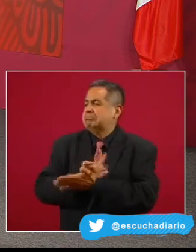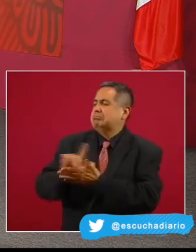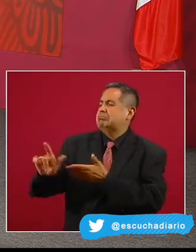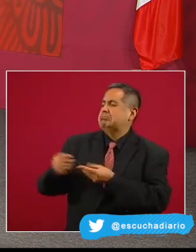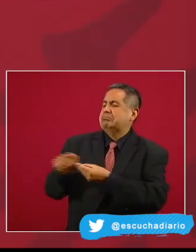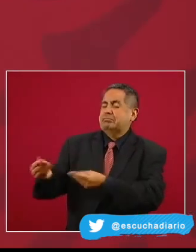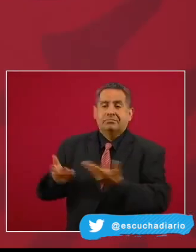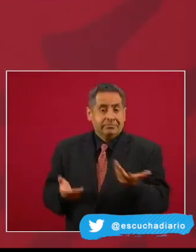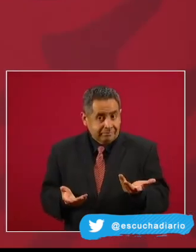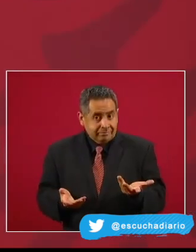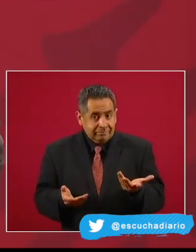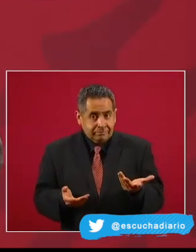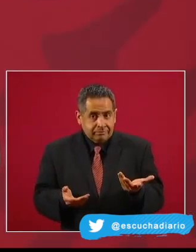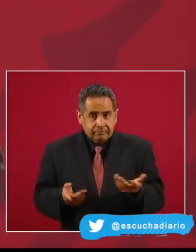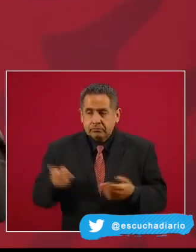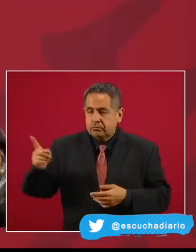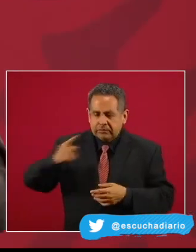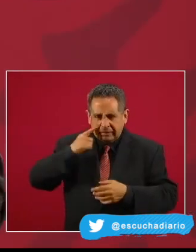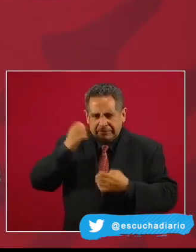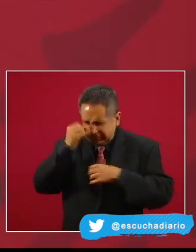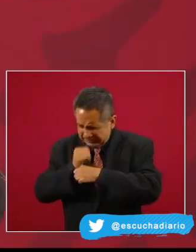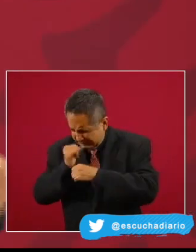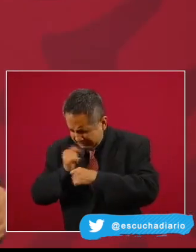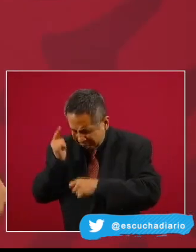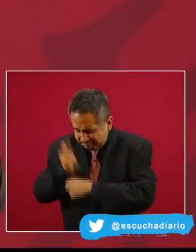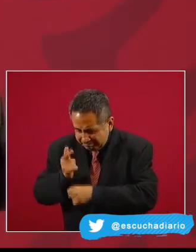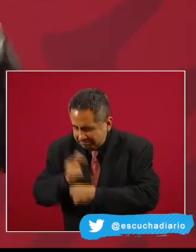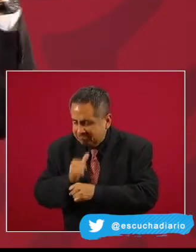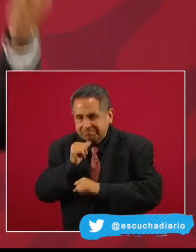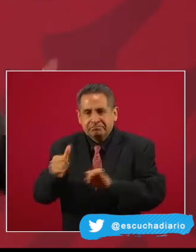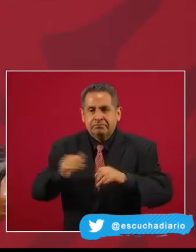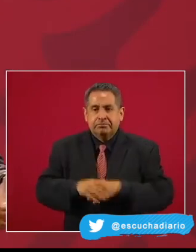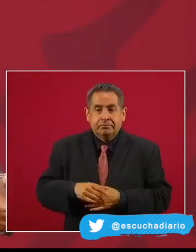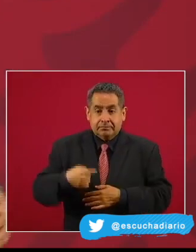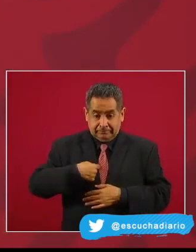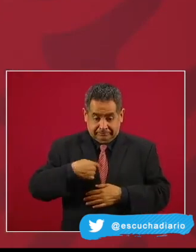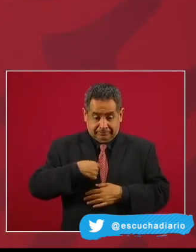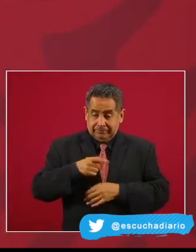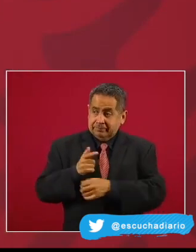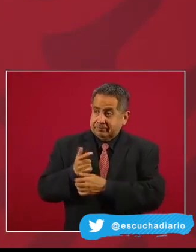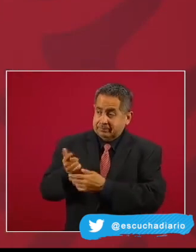Nunca encontraban nada. Y luego llega él,